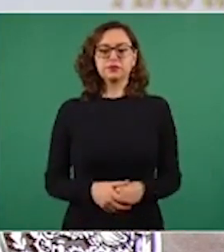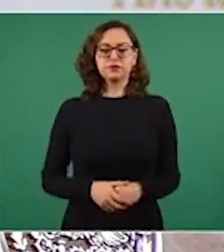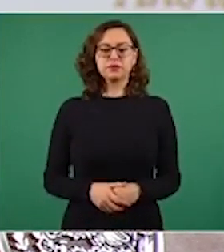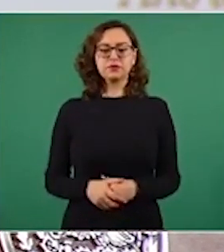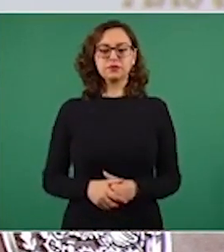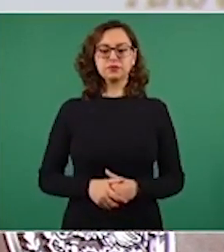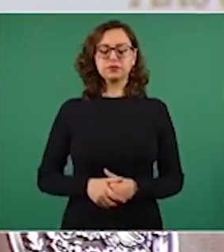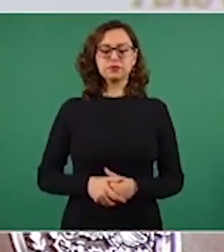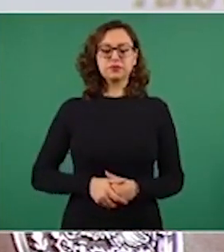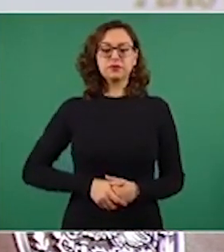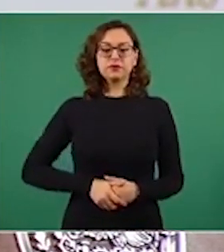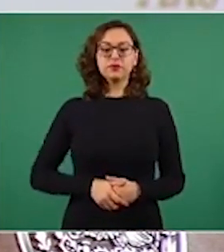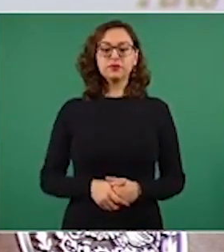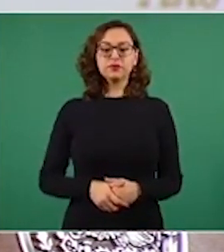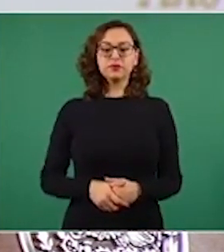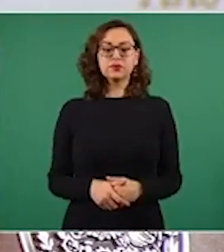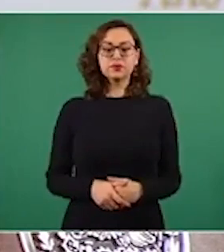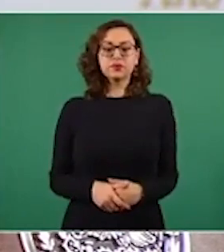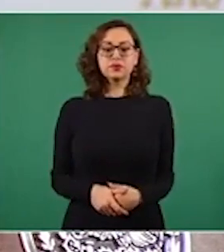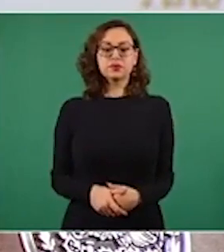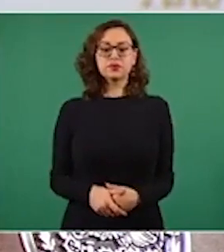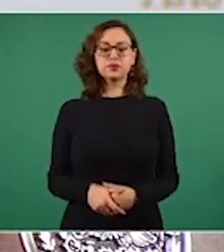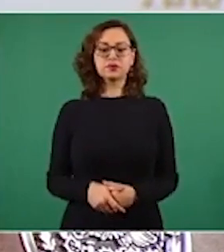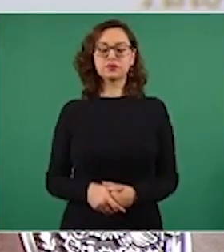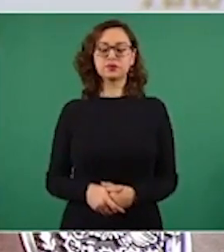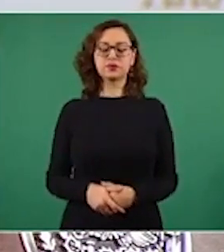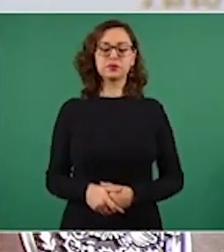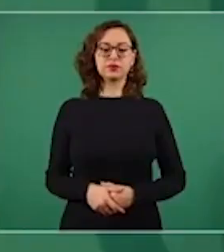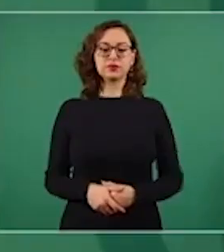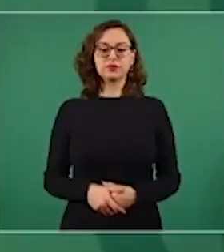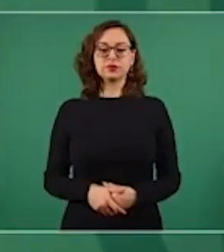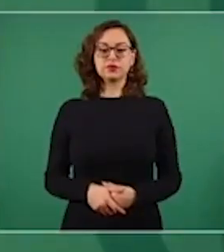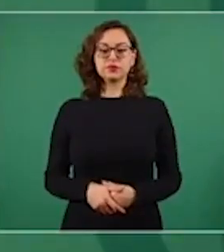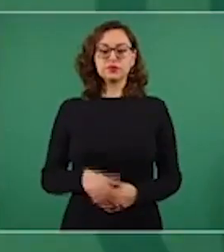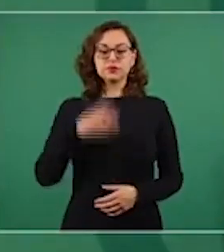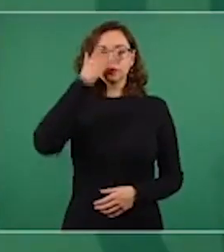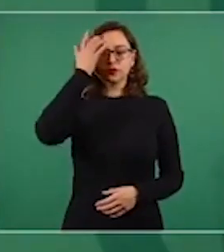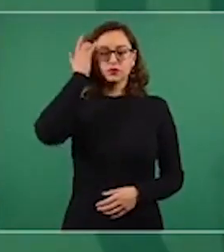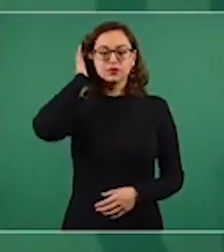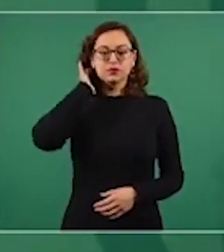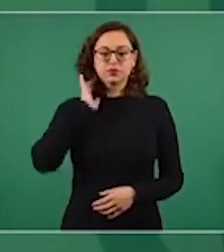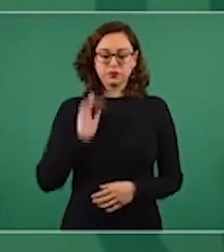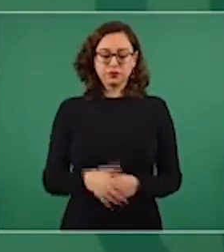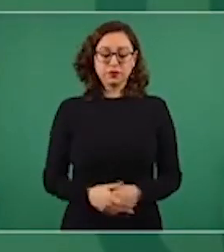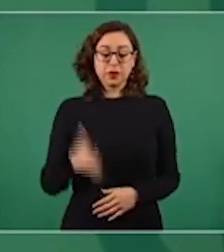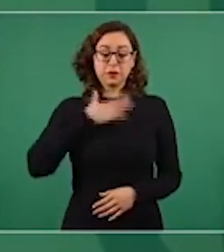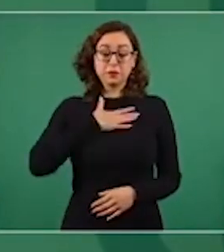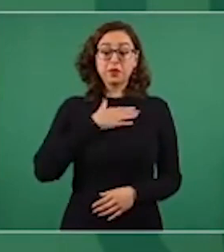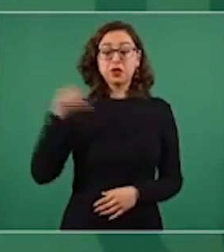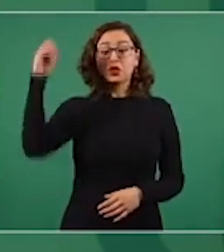debe de renovarse en Guanajuato, es mi opinión